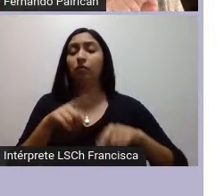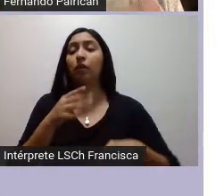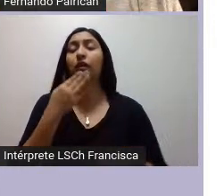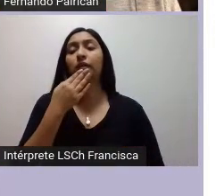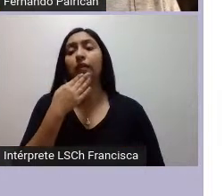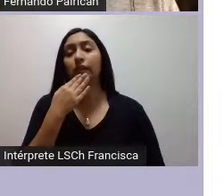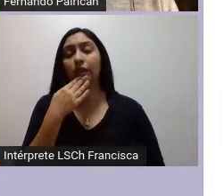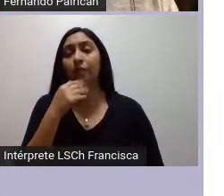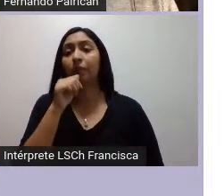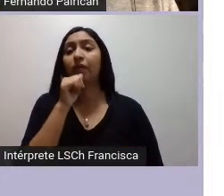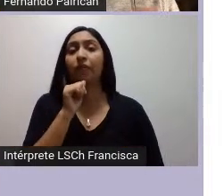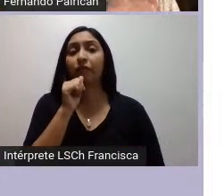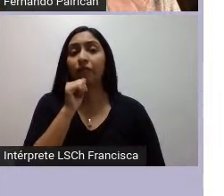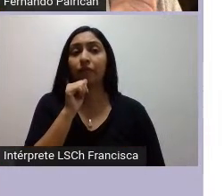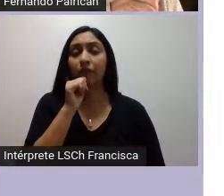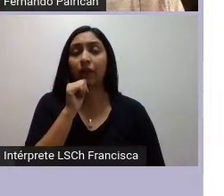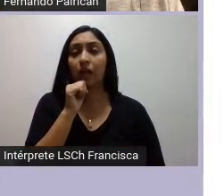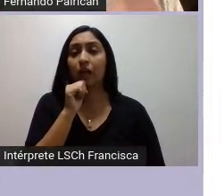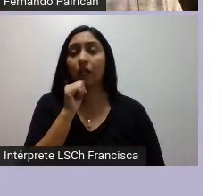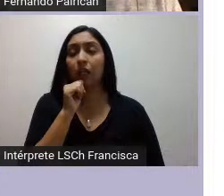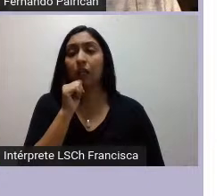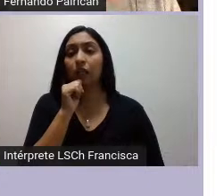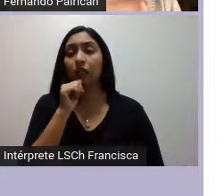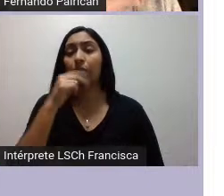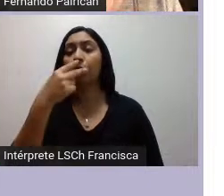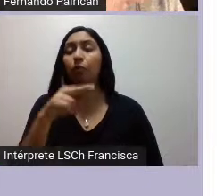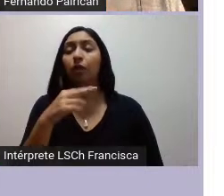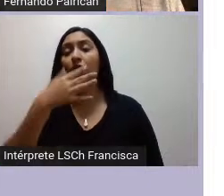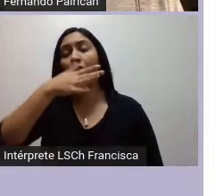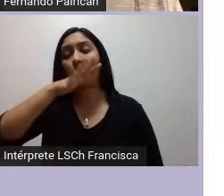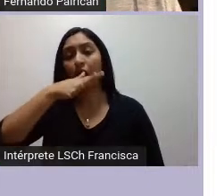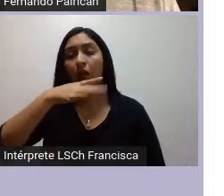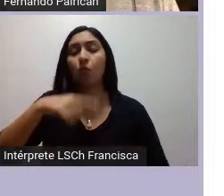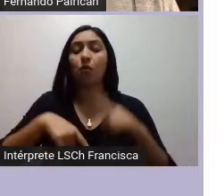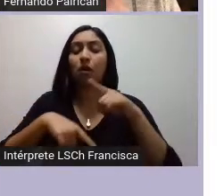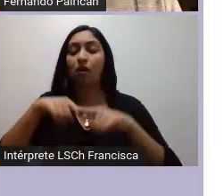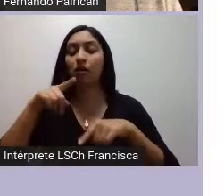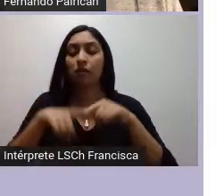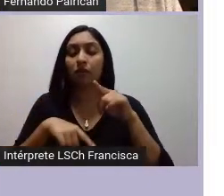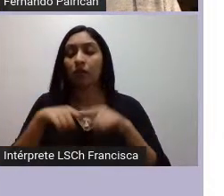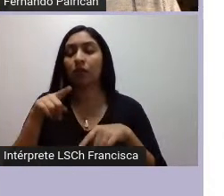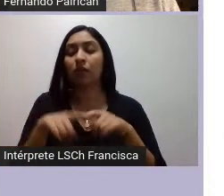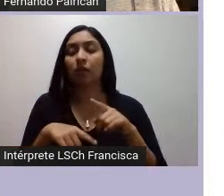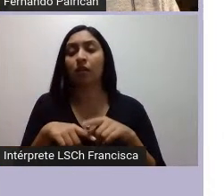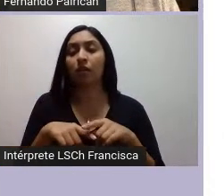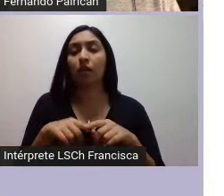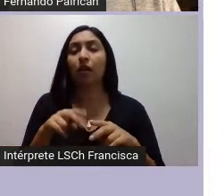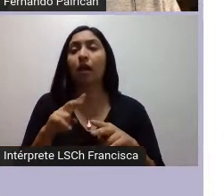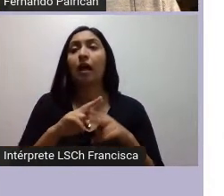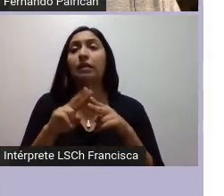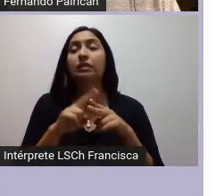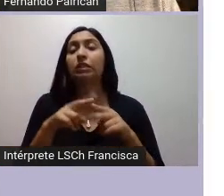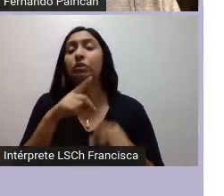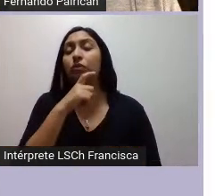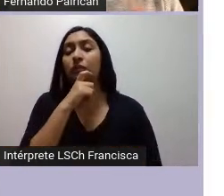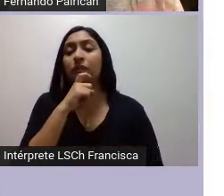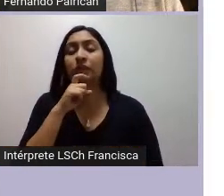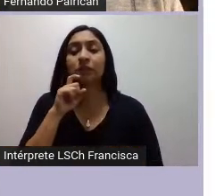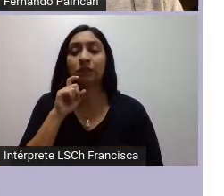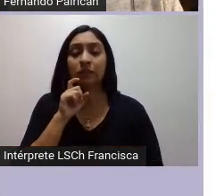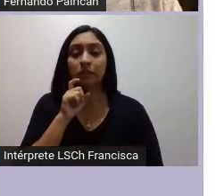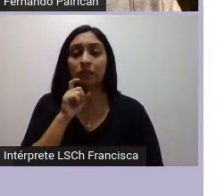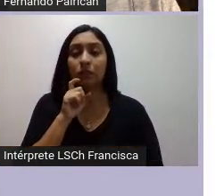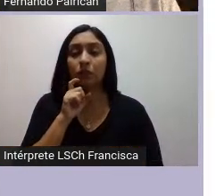de la tierra generando una sequedad y por tanto unas